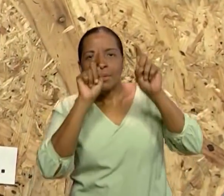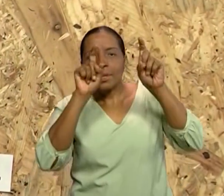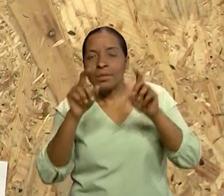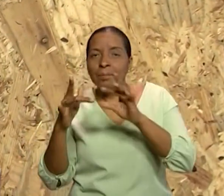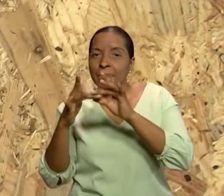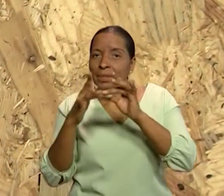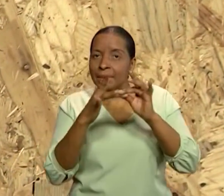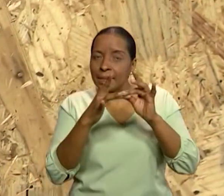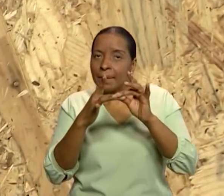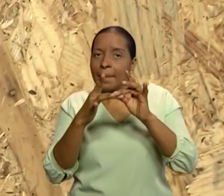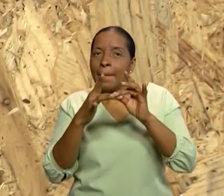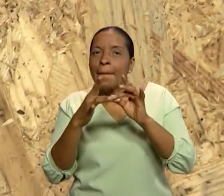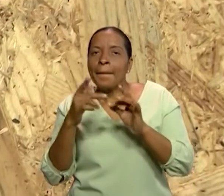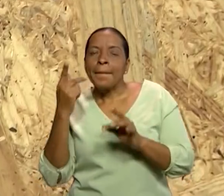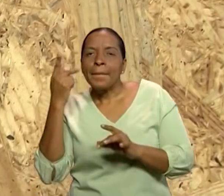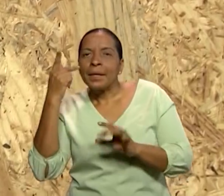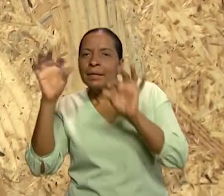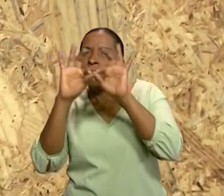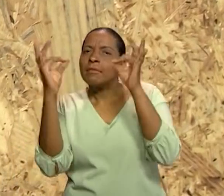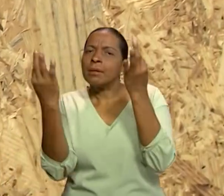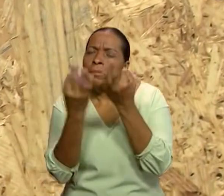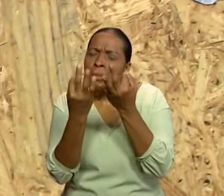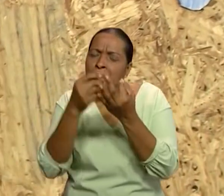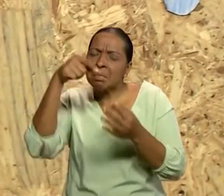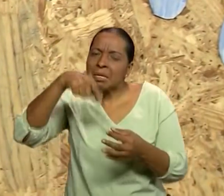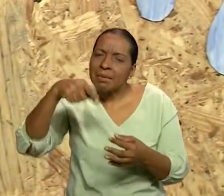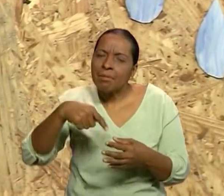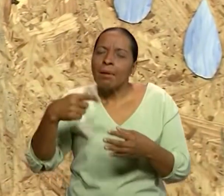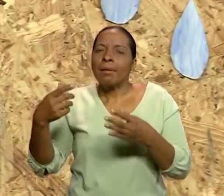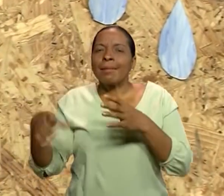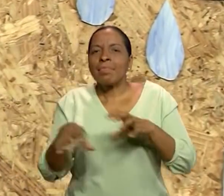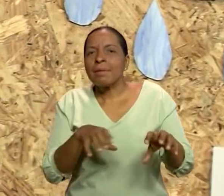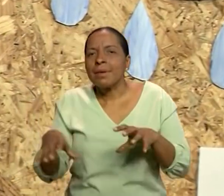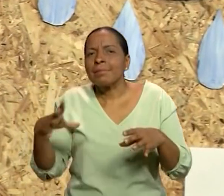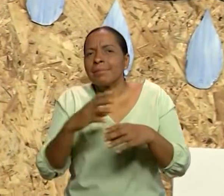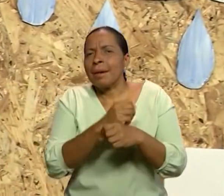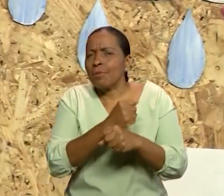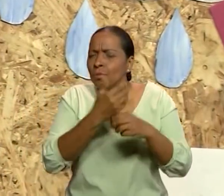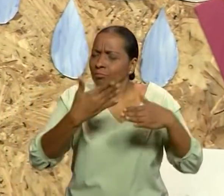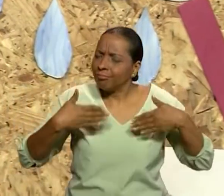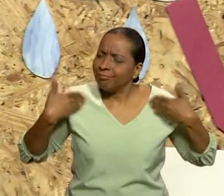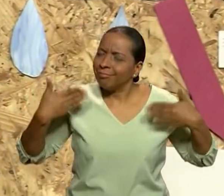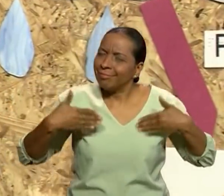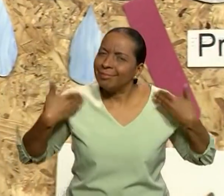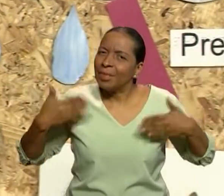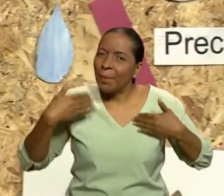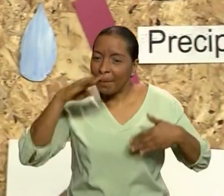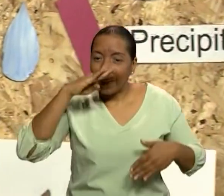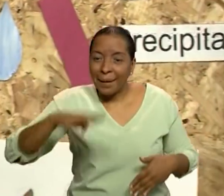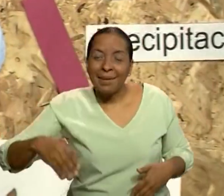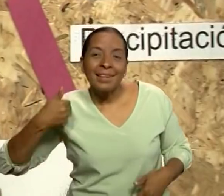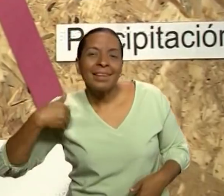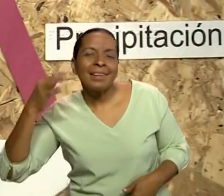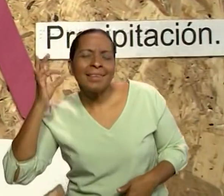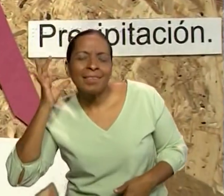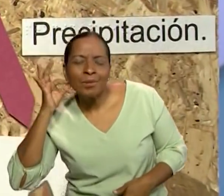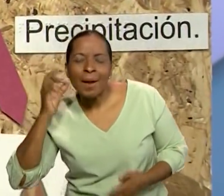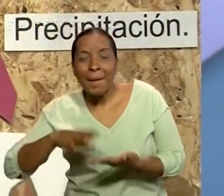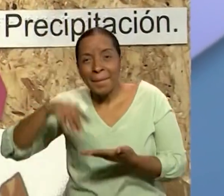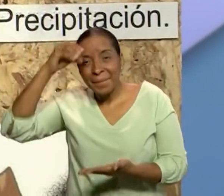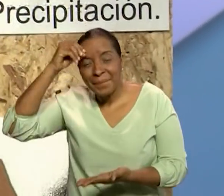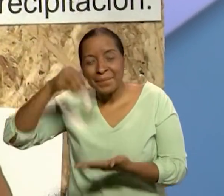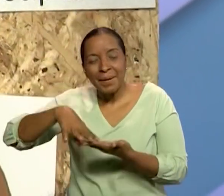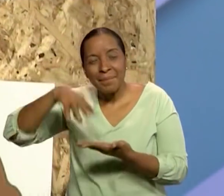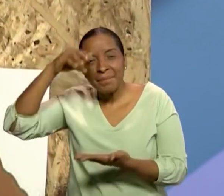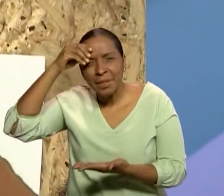esta actividad se hace totalmente metiéndole mucha energía, mucha alegría, para que los niños tengan un proceso de enseñanza